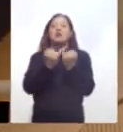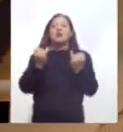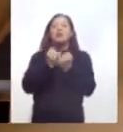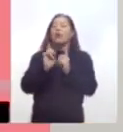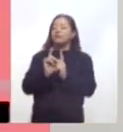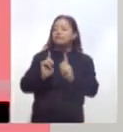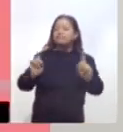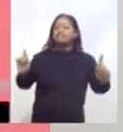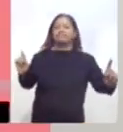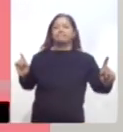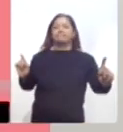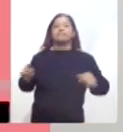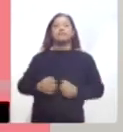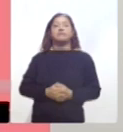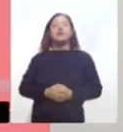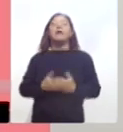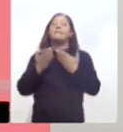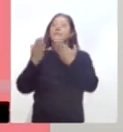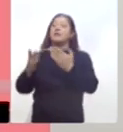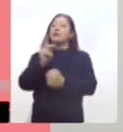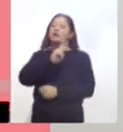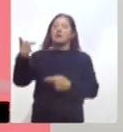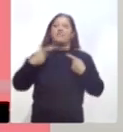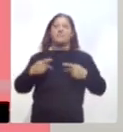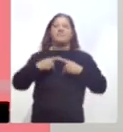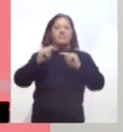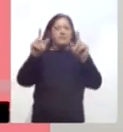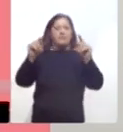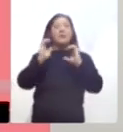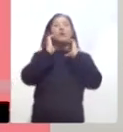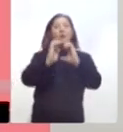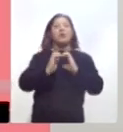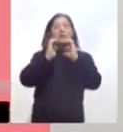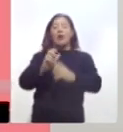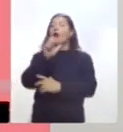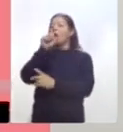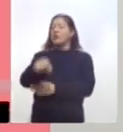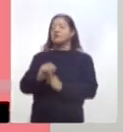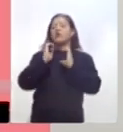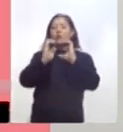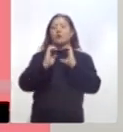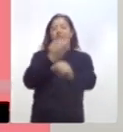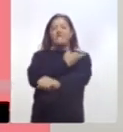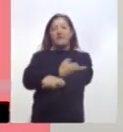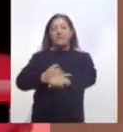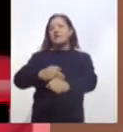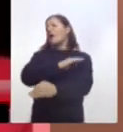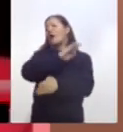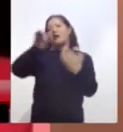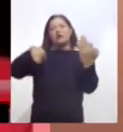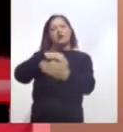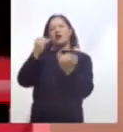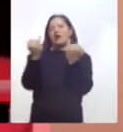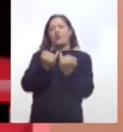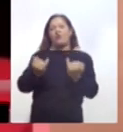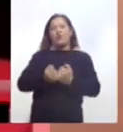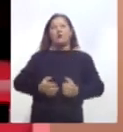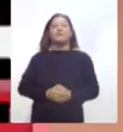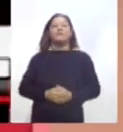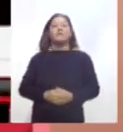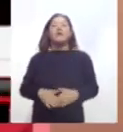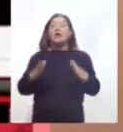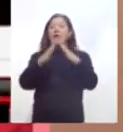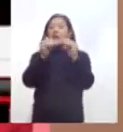sana distancia. Pidieron a los tlaxcaltecas cuidarse y con ello cuidar a sus familias y a toda la ciudadanía. Quédate en casa,